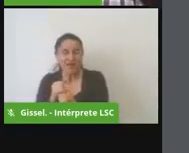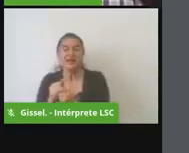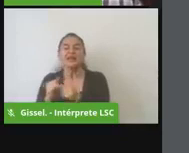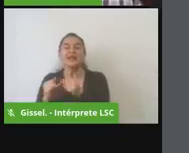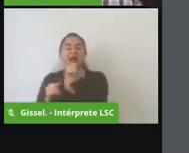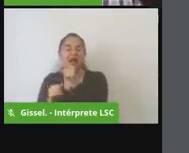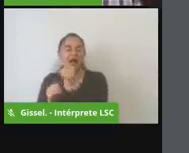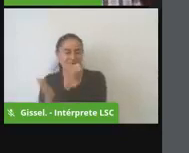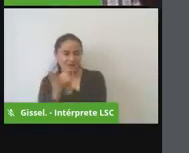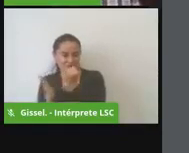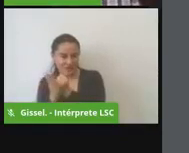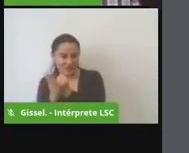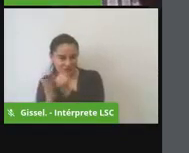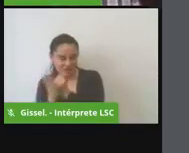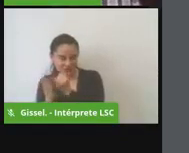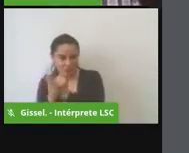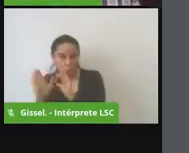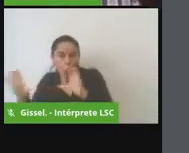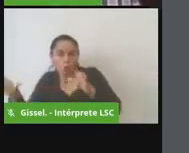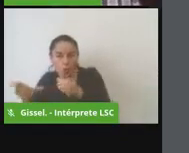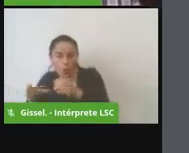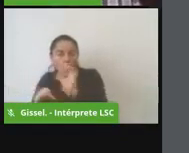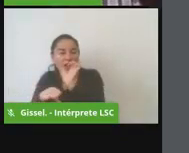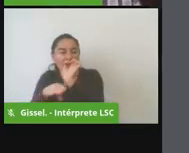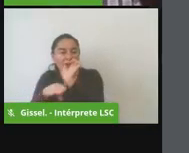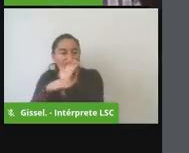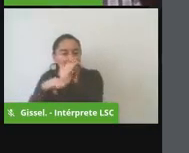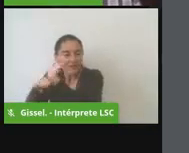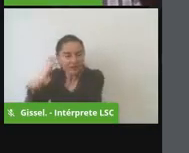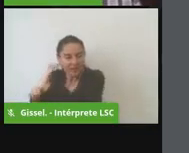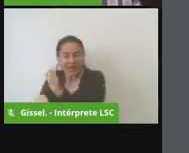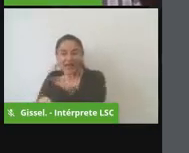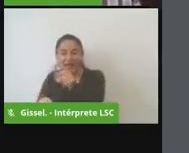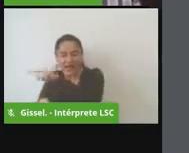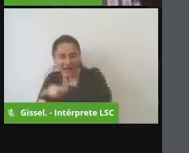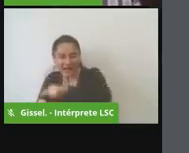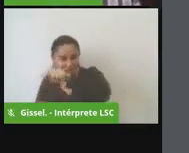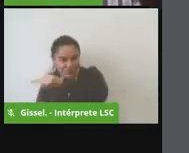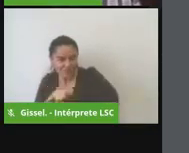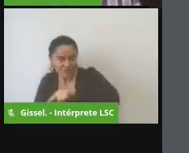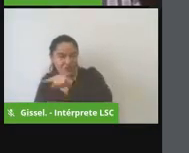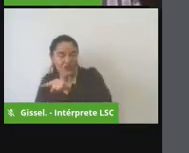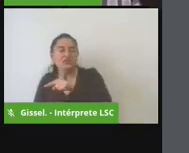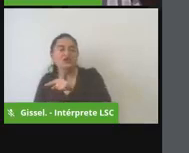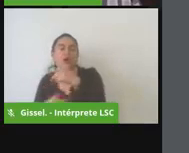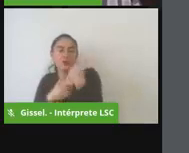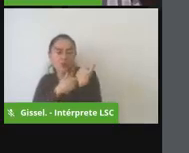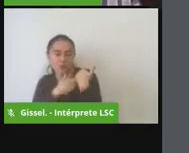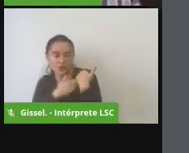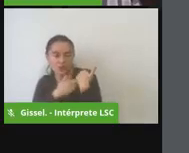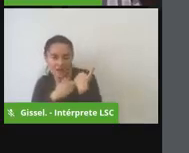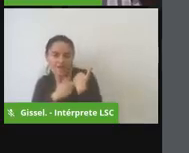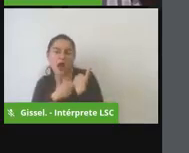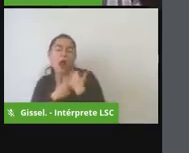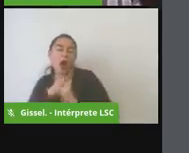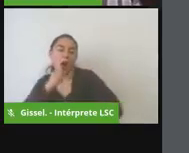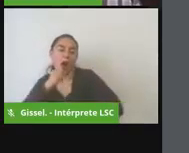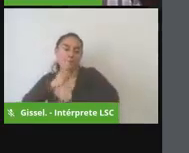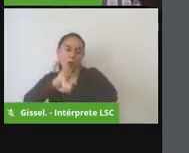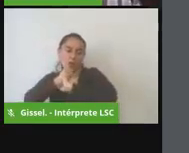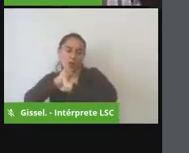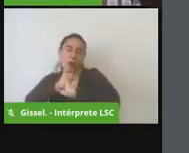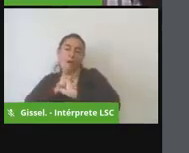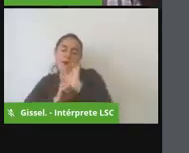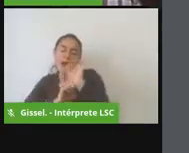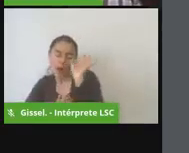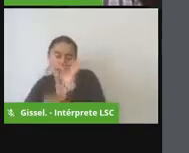pues son los estamentos del ejecutivo que están dispuestos para colaborar en la coordinación de estos